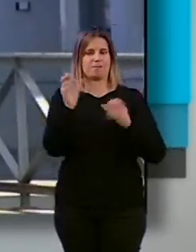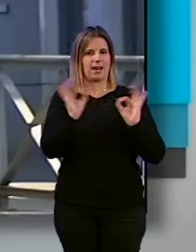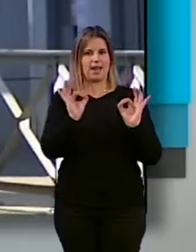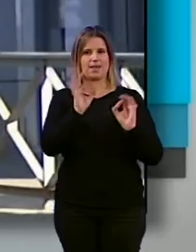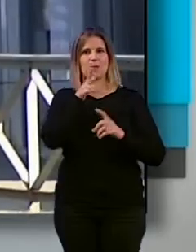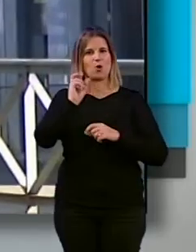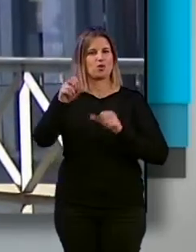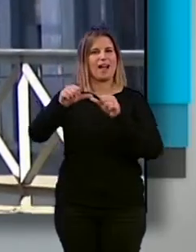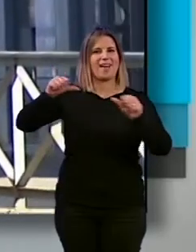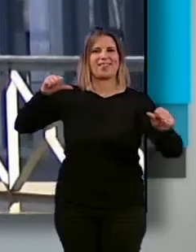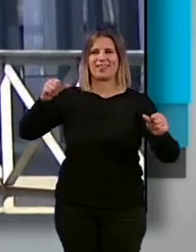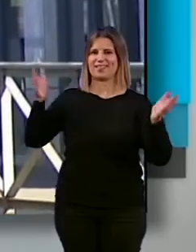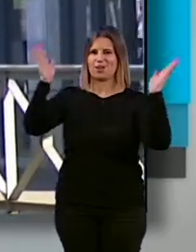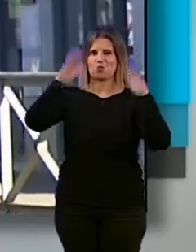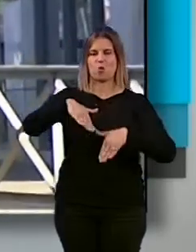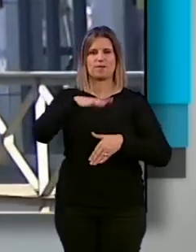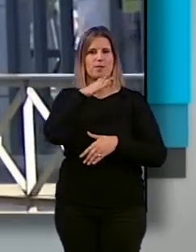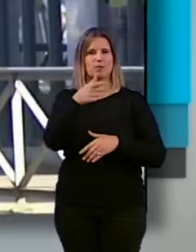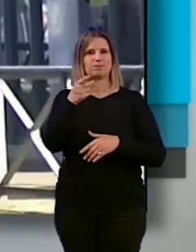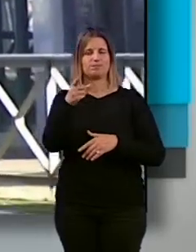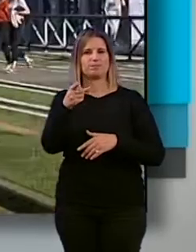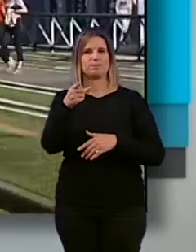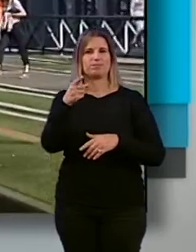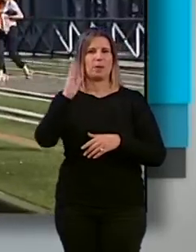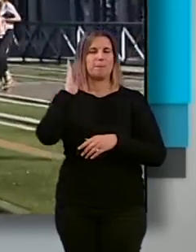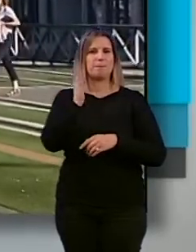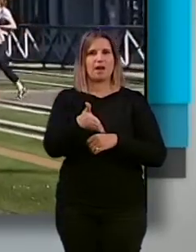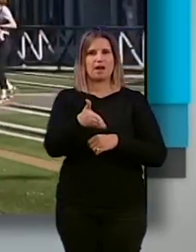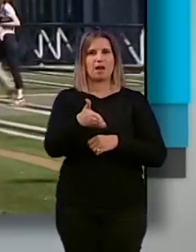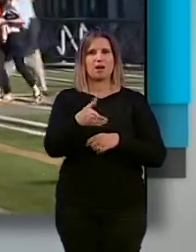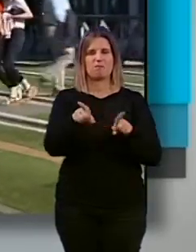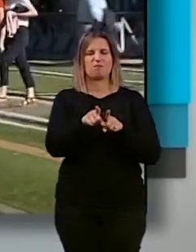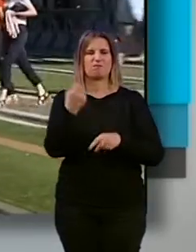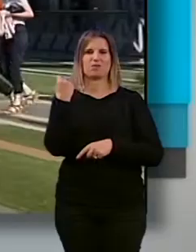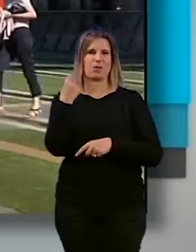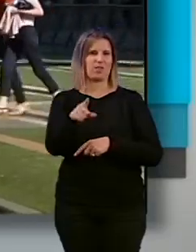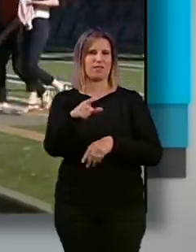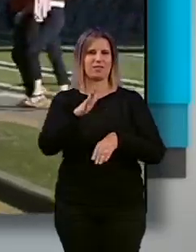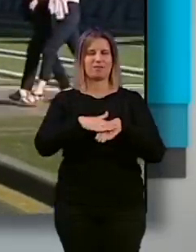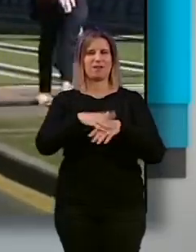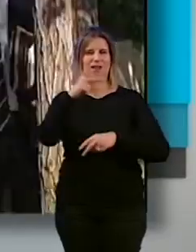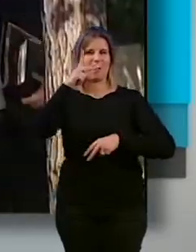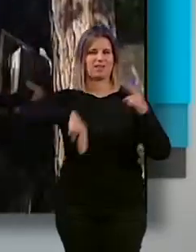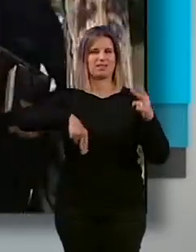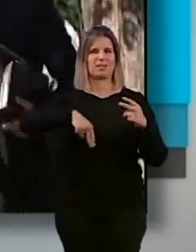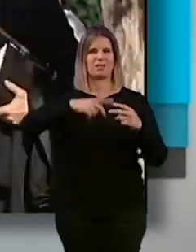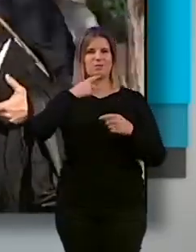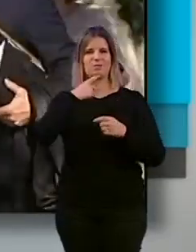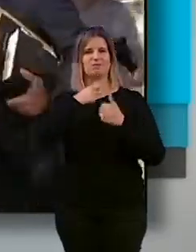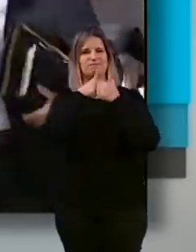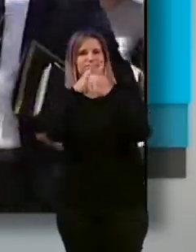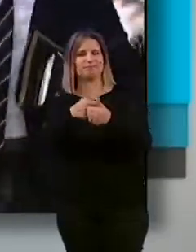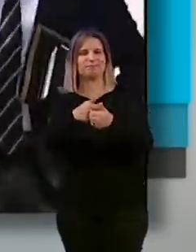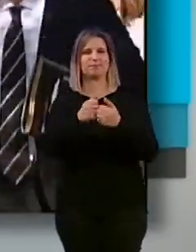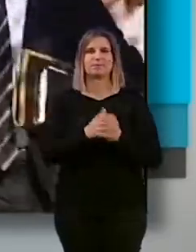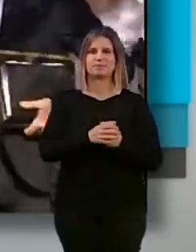apelante de otros antecedentes sino apreciándose que la ejecución de la pena resulte necesaria para evitar la comisión por parte de la penada de nuevos